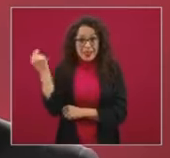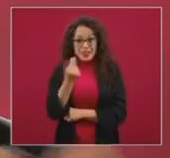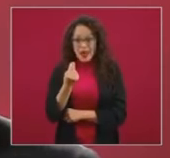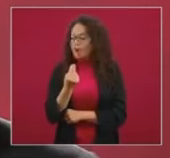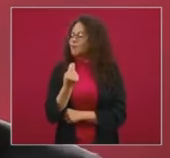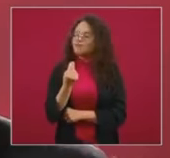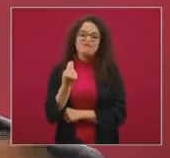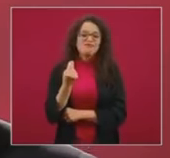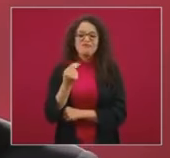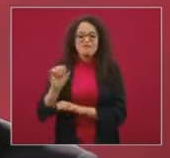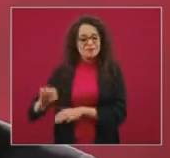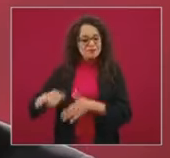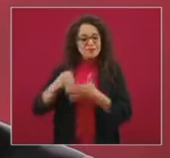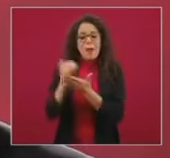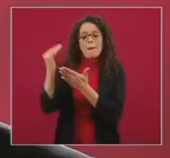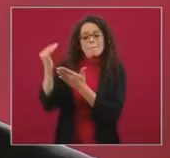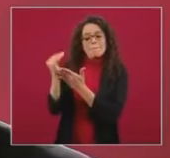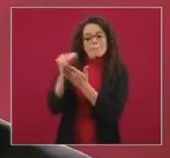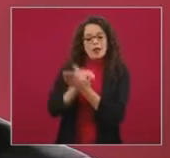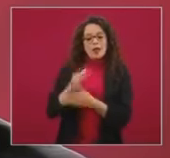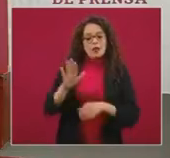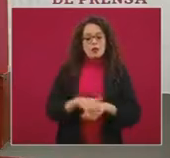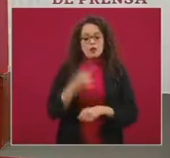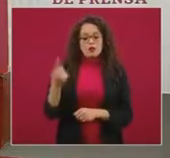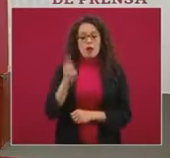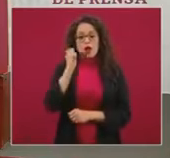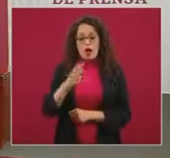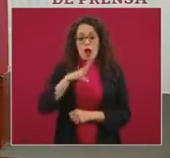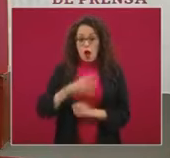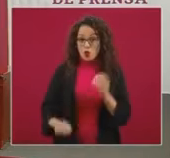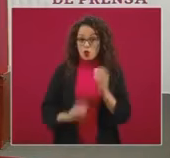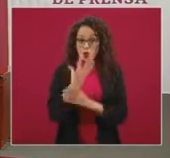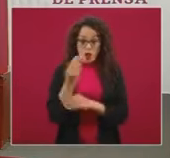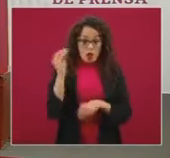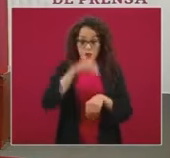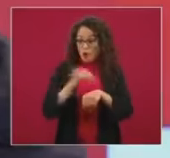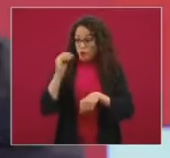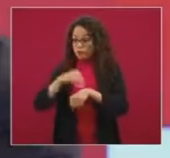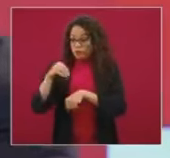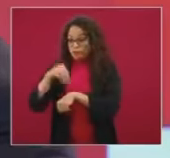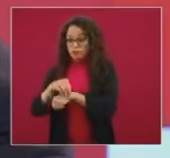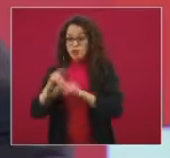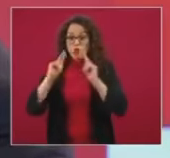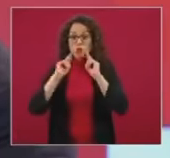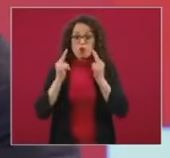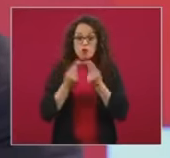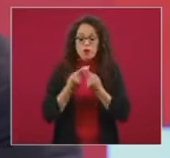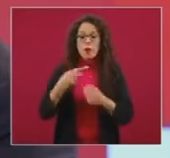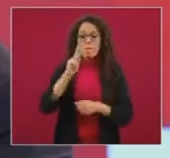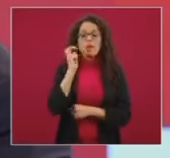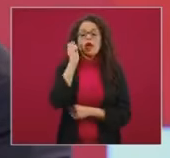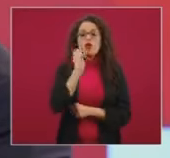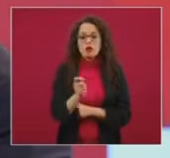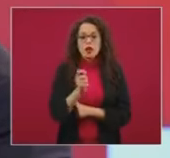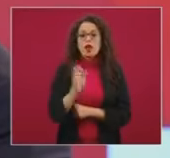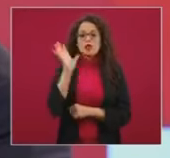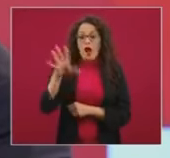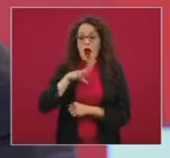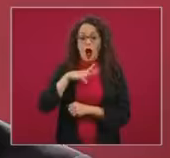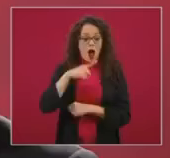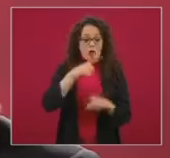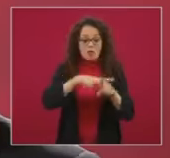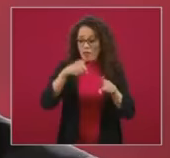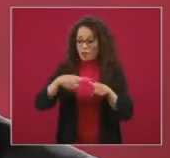parte del proceso de reestructura, aunque aparecen nuevas unidades, es producto de la fusión de unidades existentes.